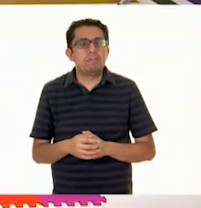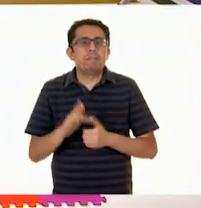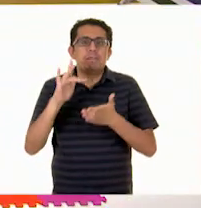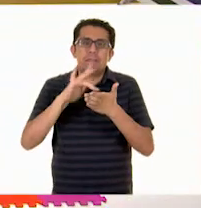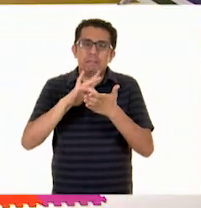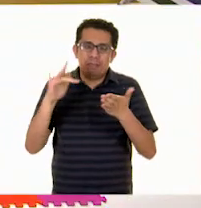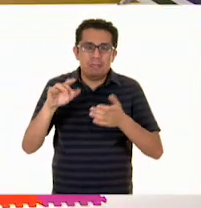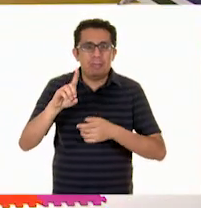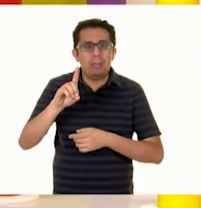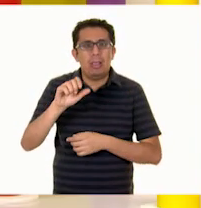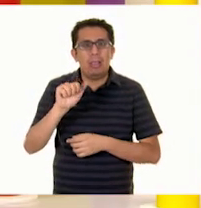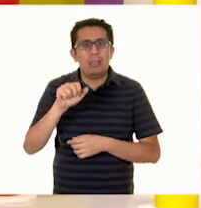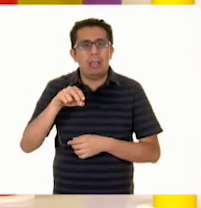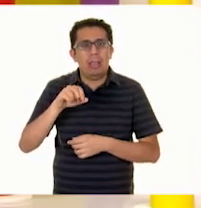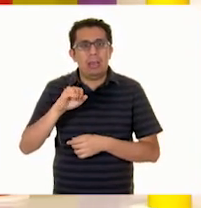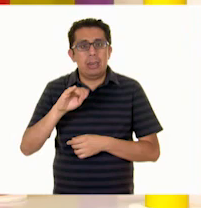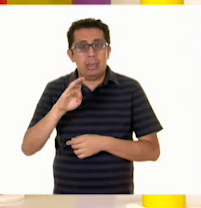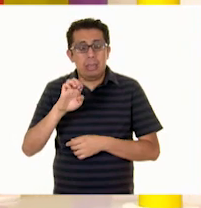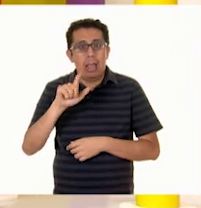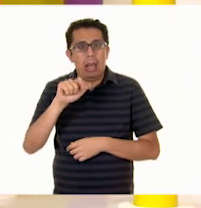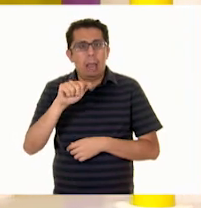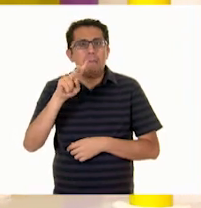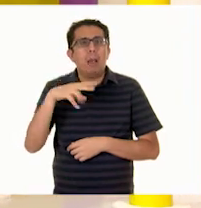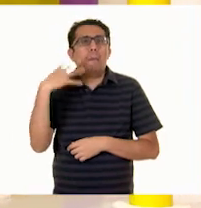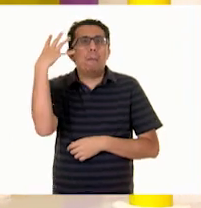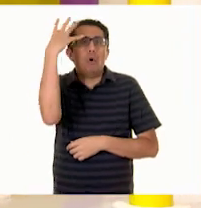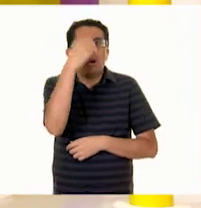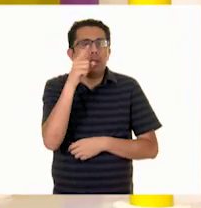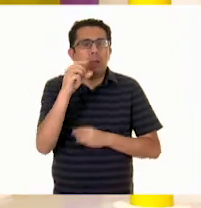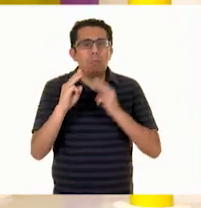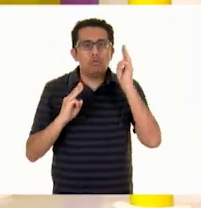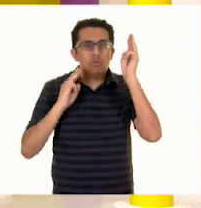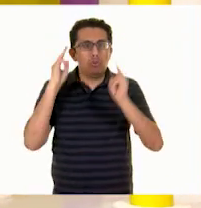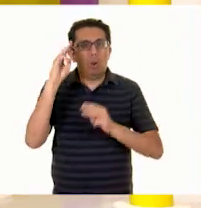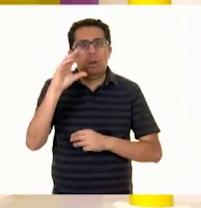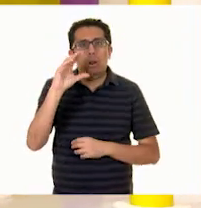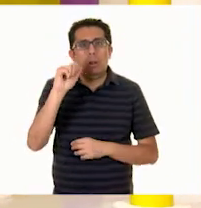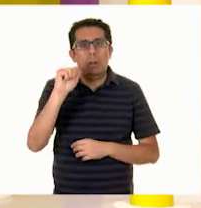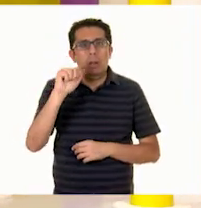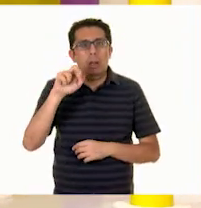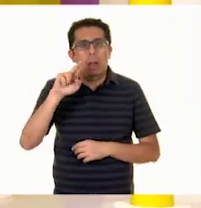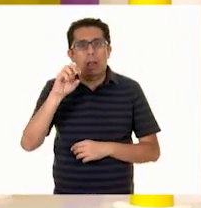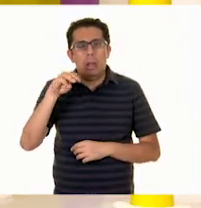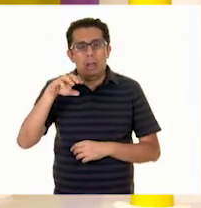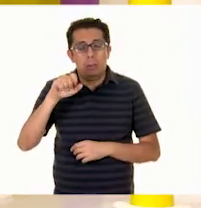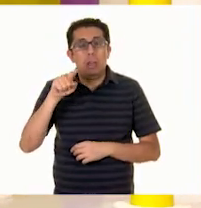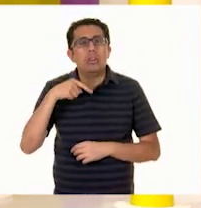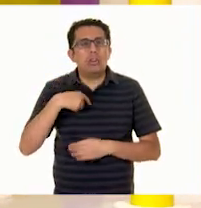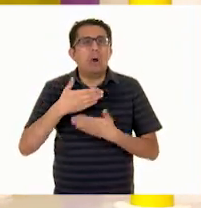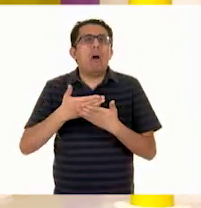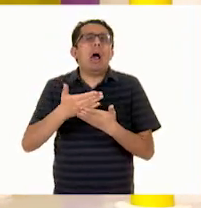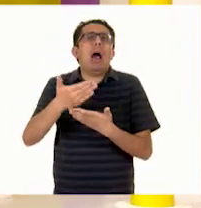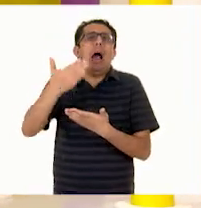Muchísimas gracias, Daniela. Es muy, muy bonito el Museo del Carmen. Yo tuve la oportunidad de visitarlo antes de que pasara todo esto.